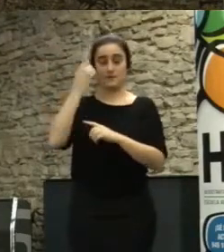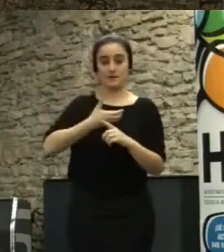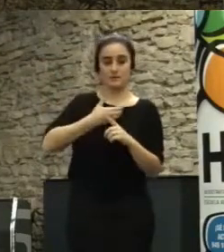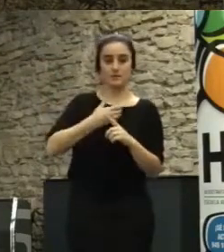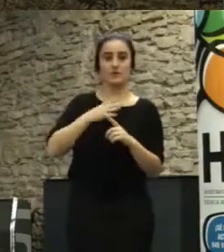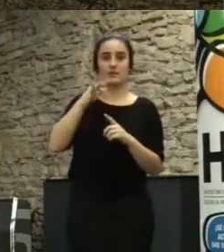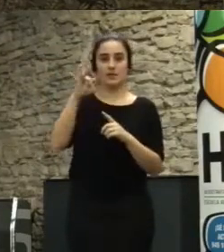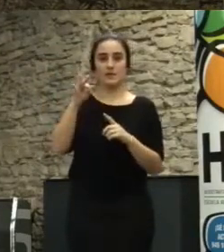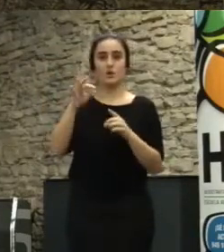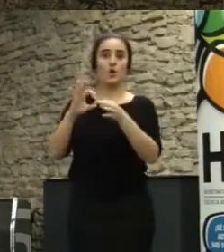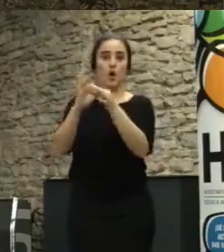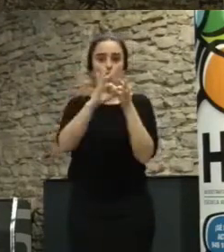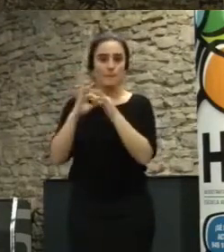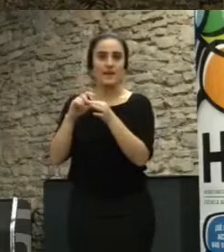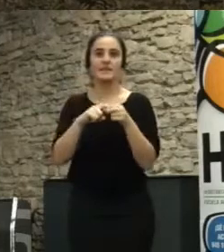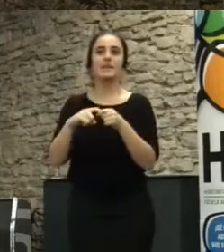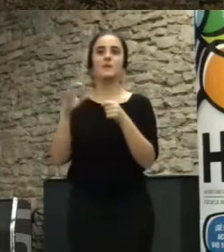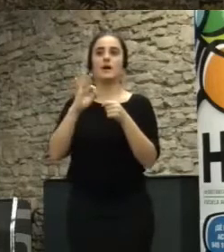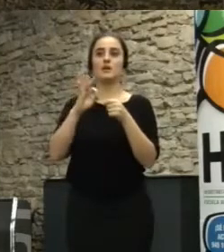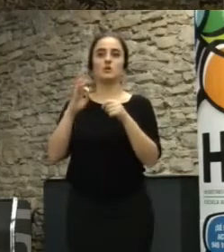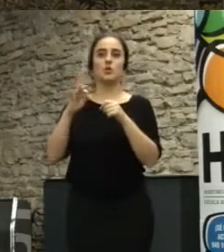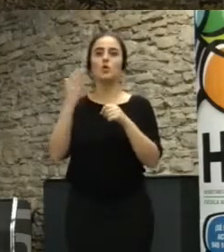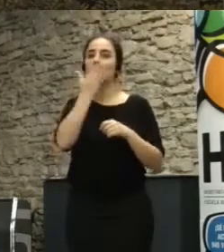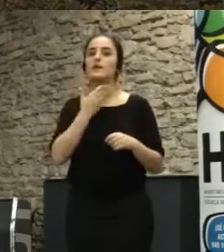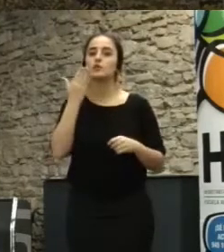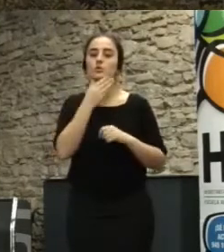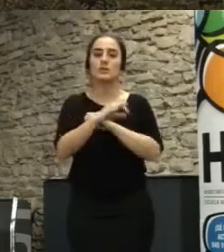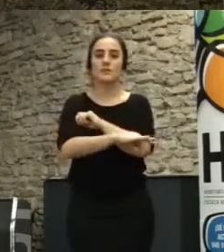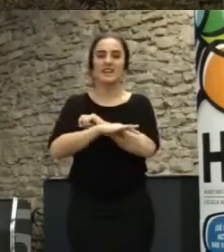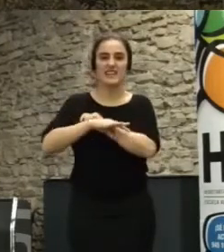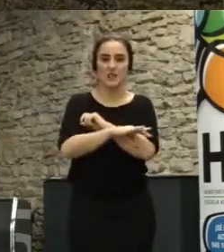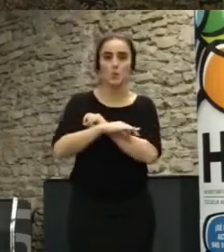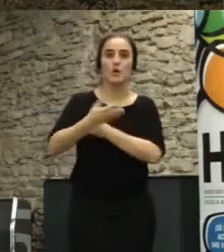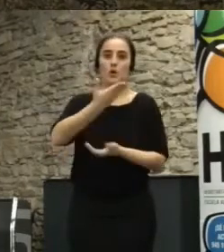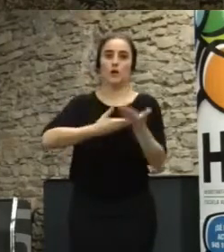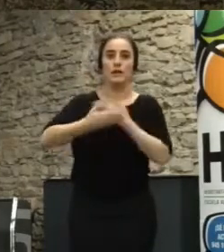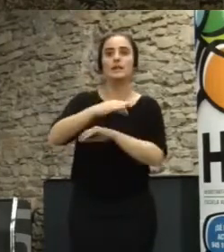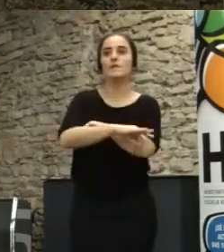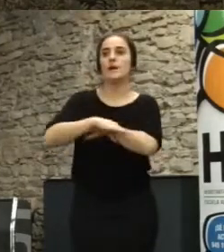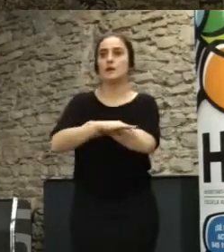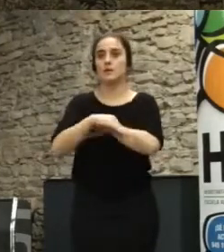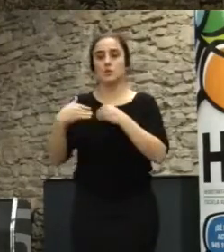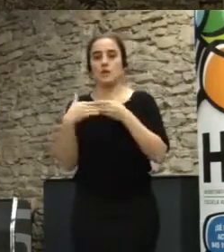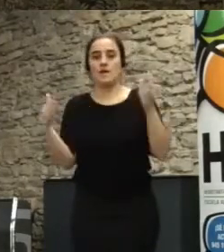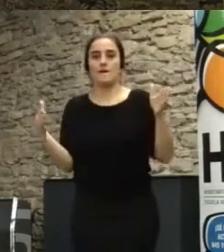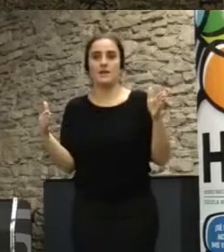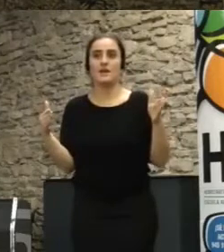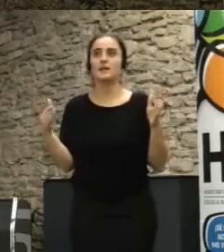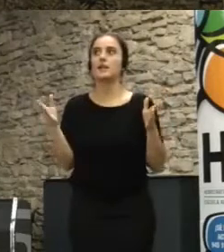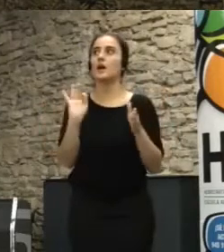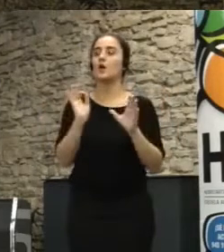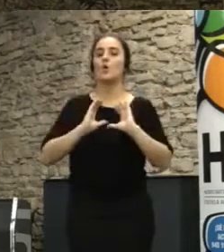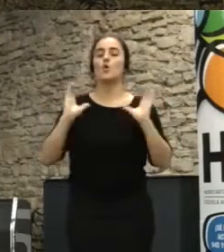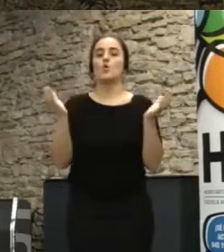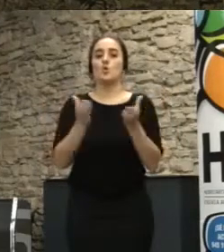cooperativas, con tangente, con estudios de arquitectura colaborativa, con estudios de arquitectura abierta, con grupos